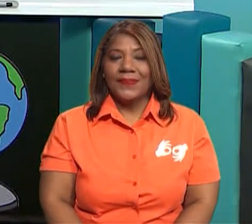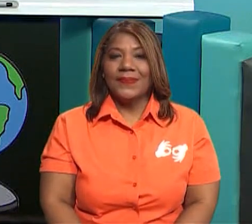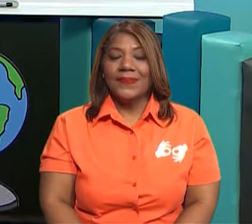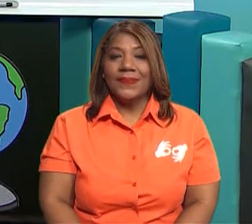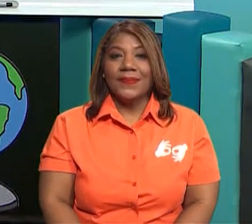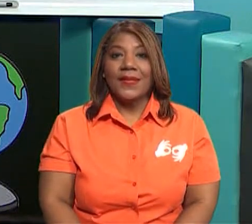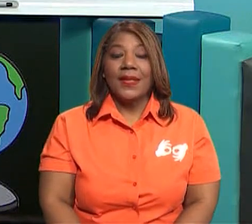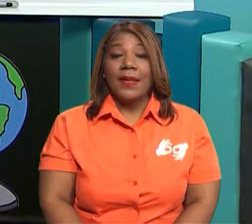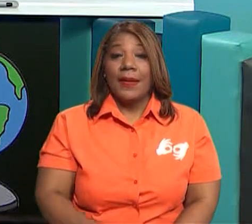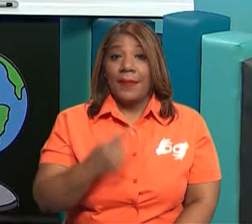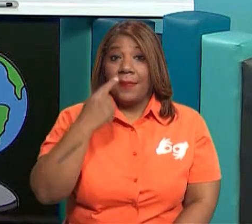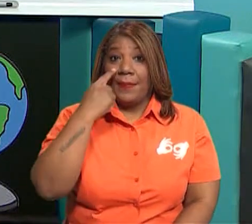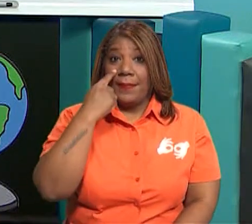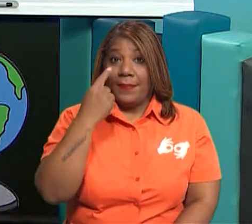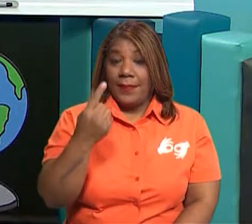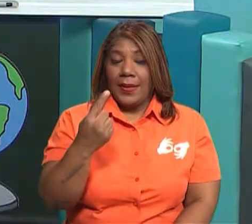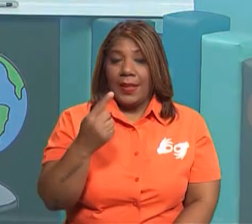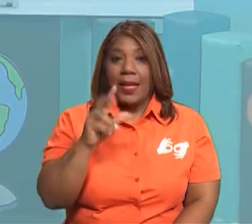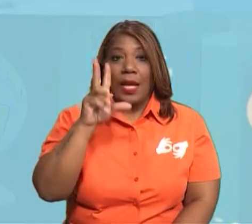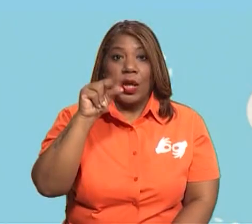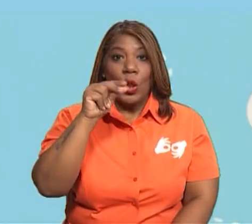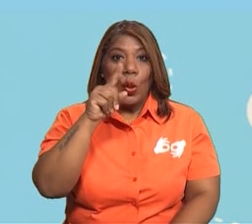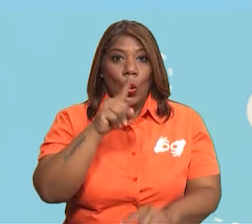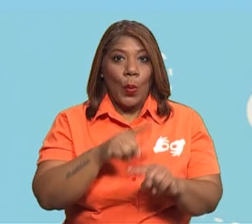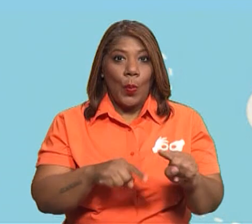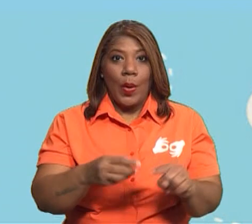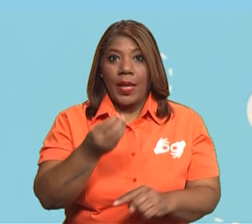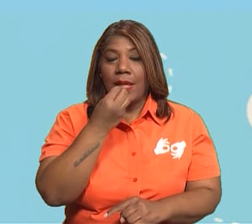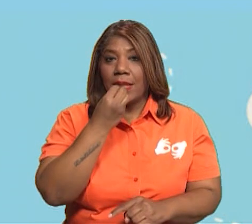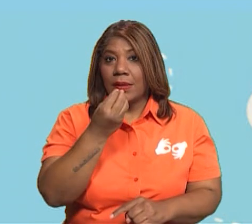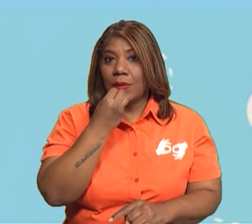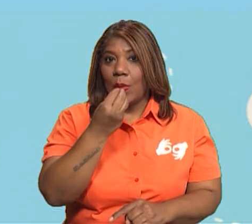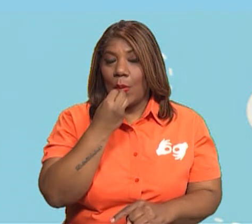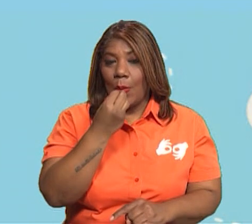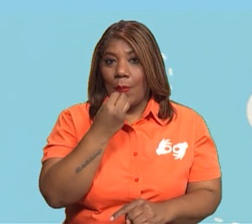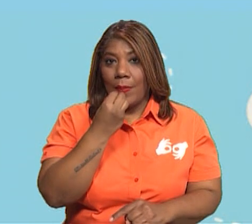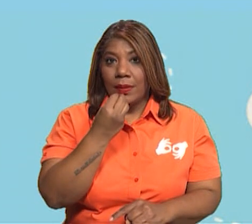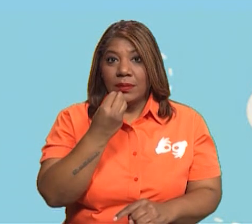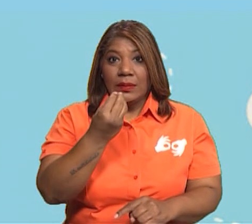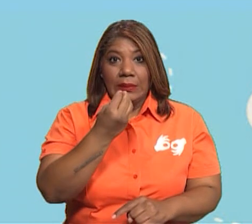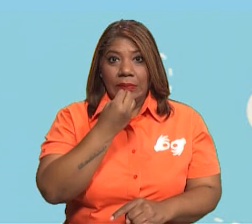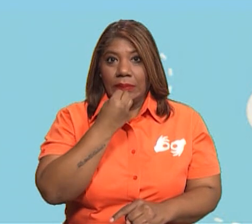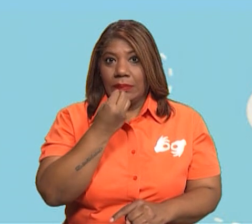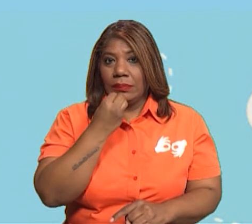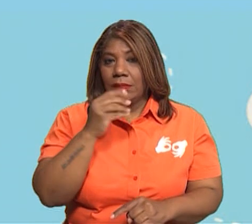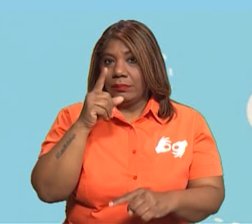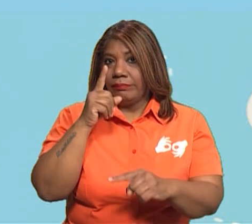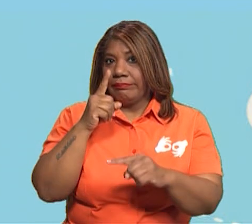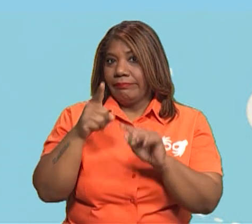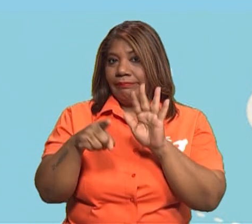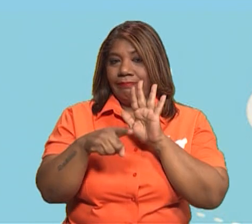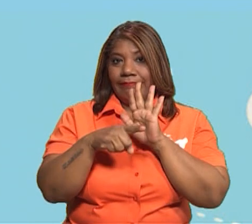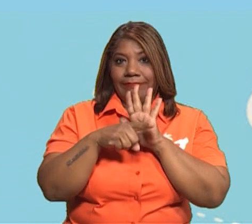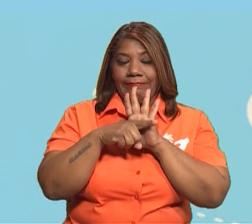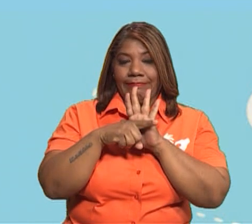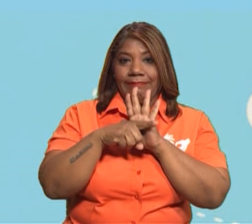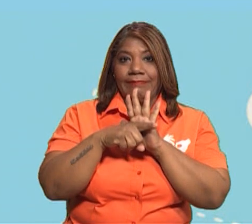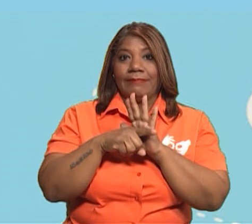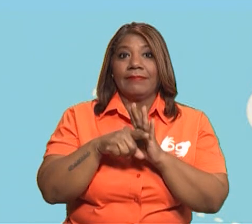debes evitar consumir frecuentemente comida no saludable? ¿Por qué? Porque evitas las